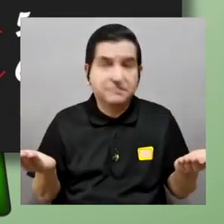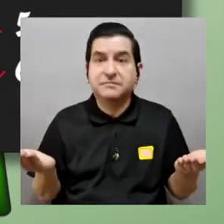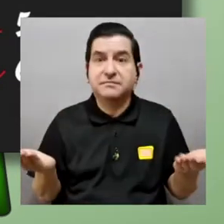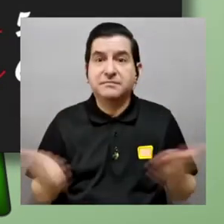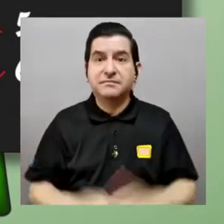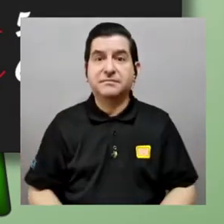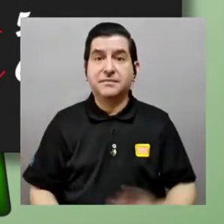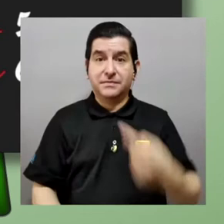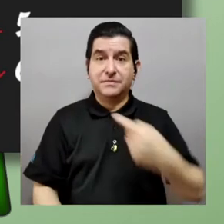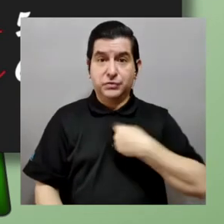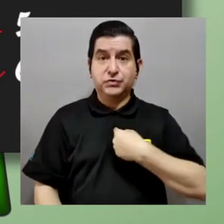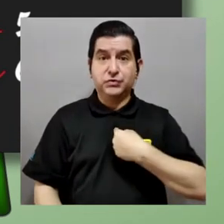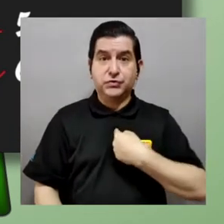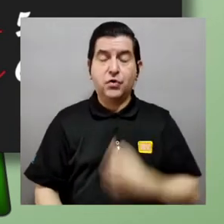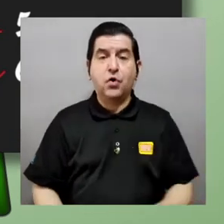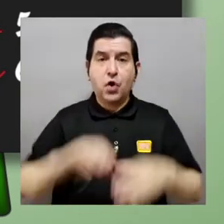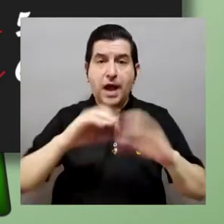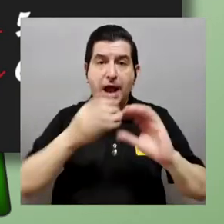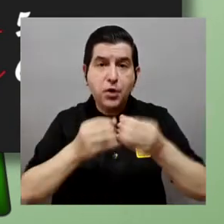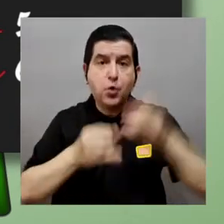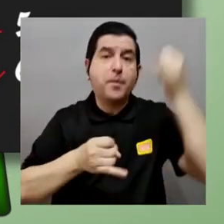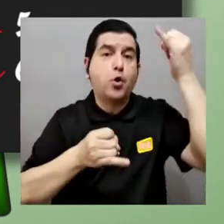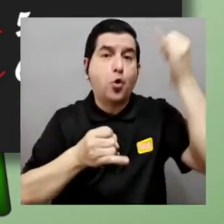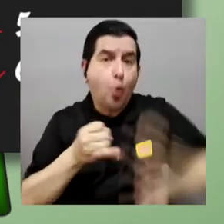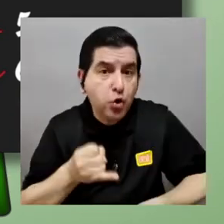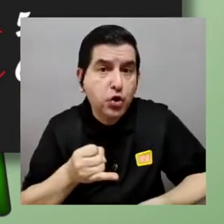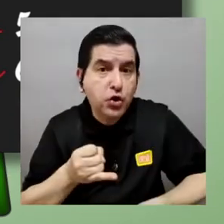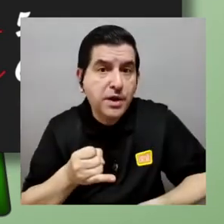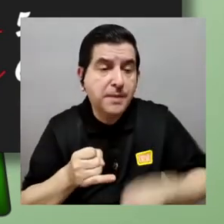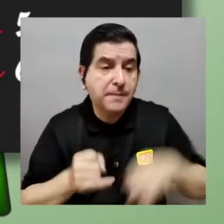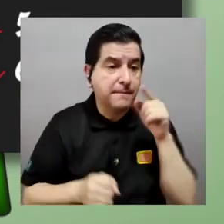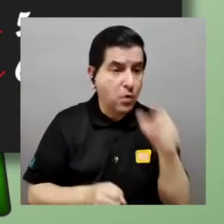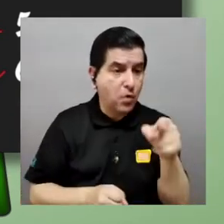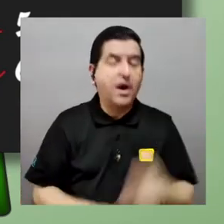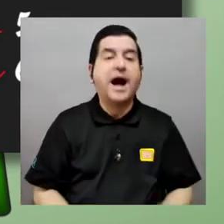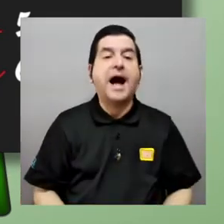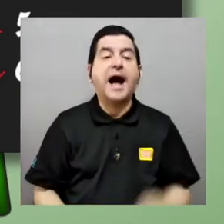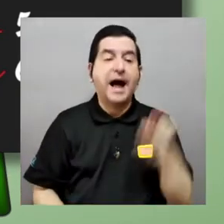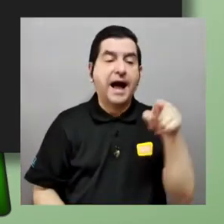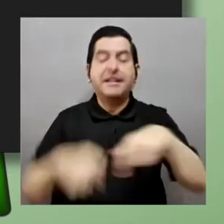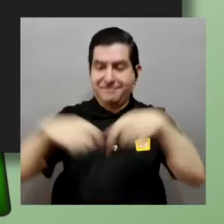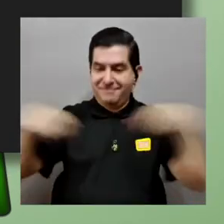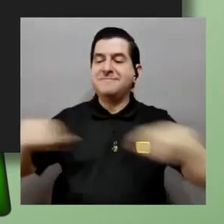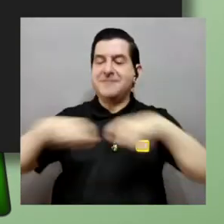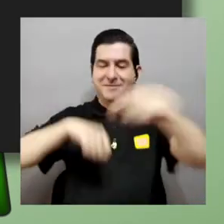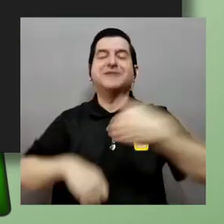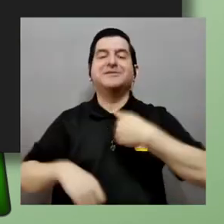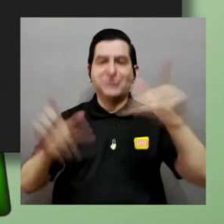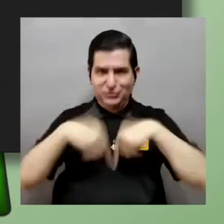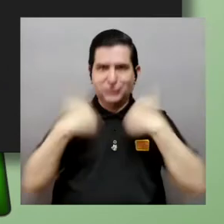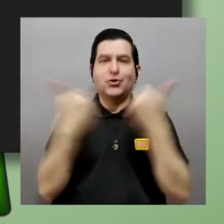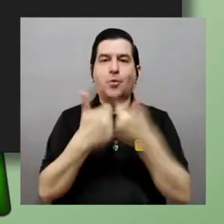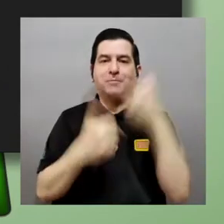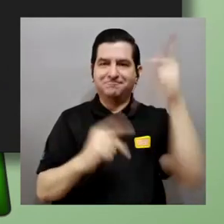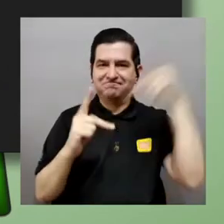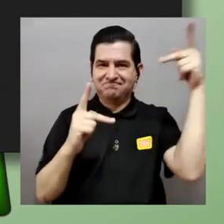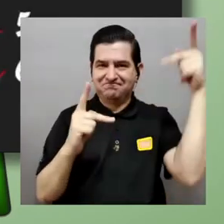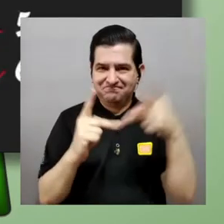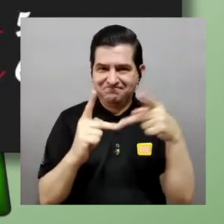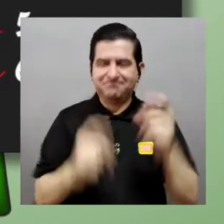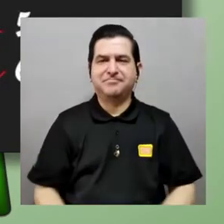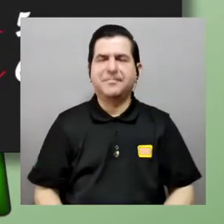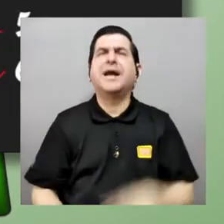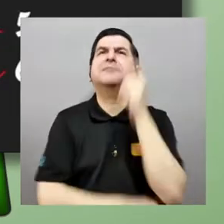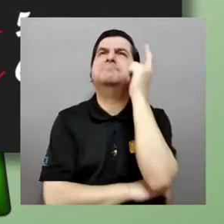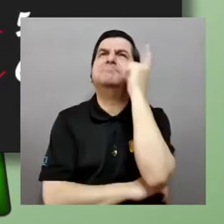el número que el último animal que me quedó junto con el numerito es el tamaño del conjunto perfecto entonces digamos que ya yo